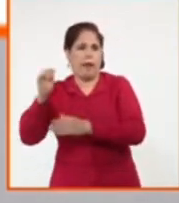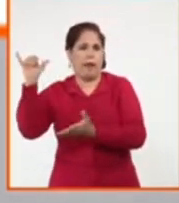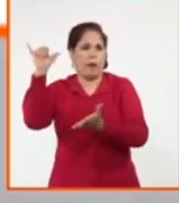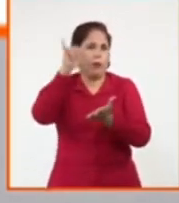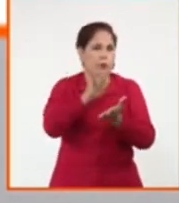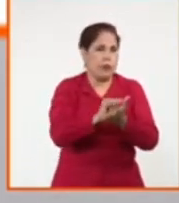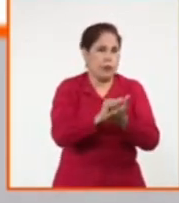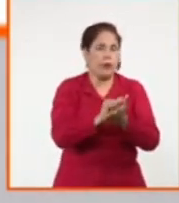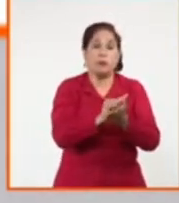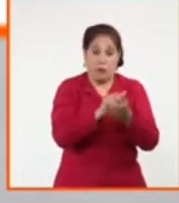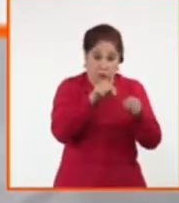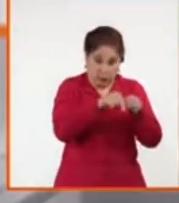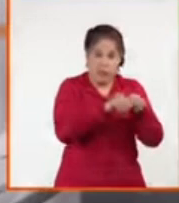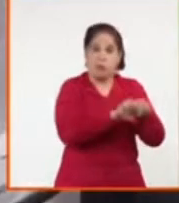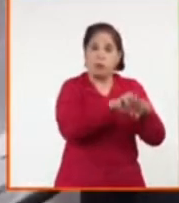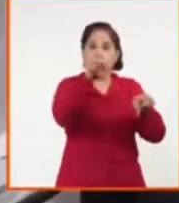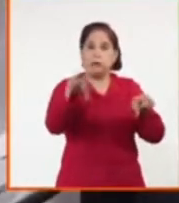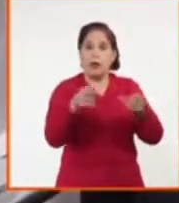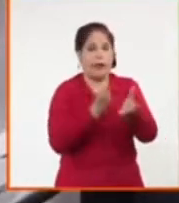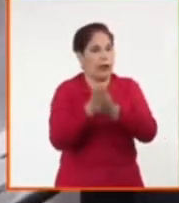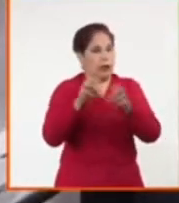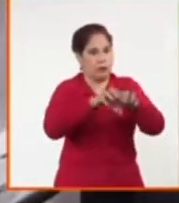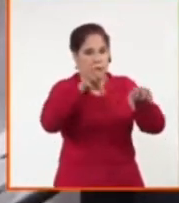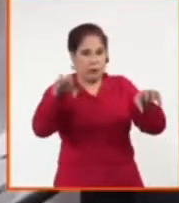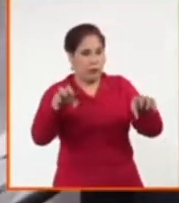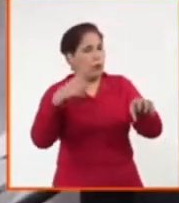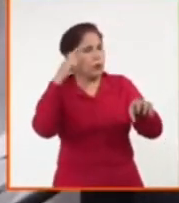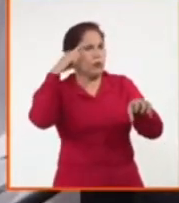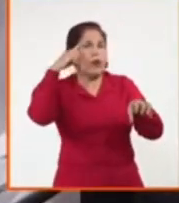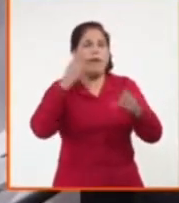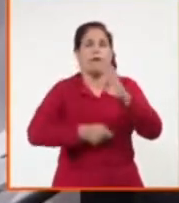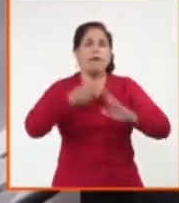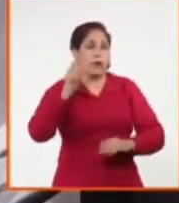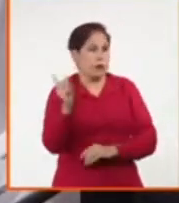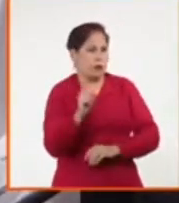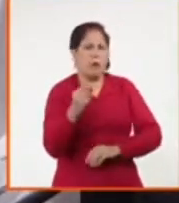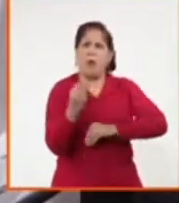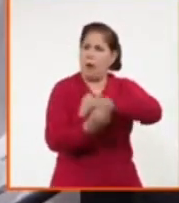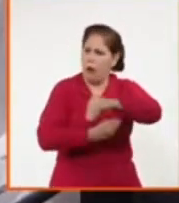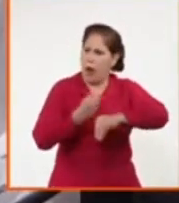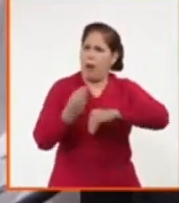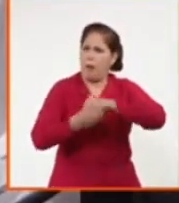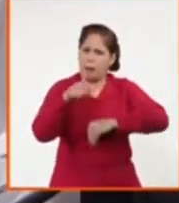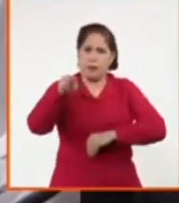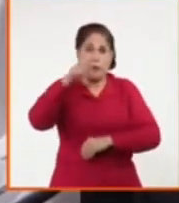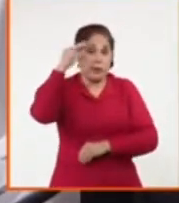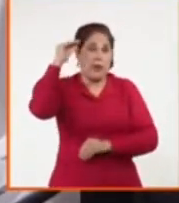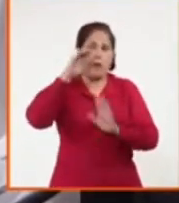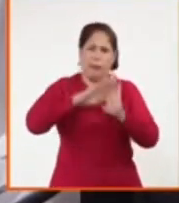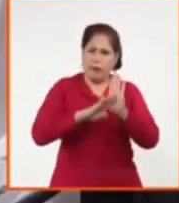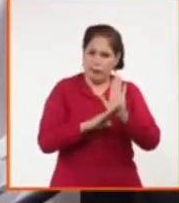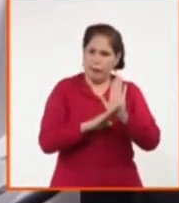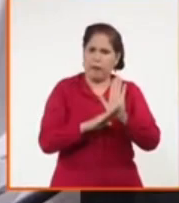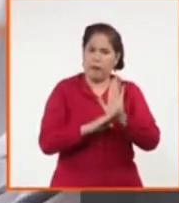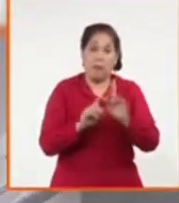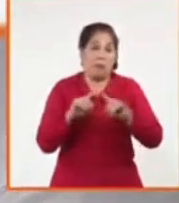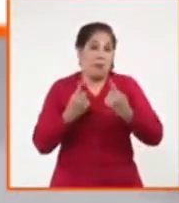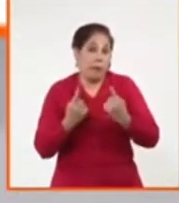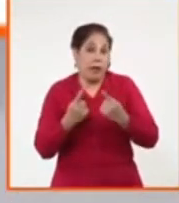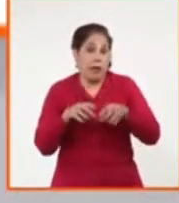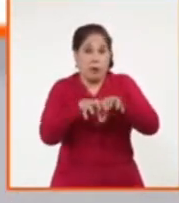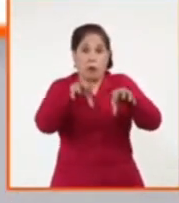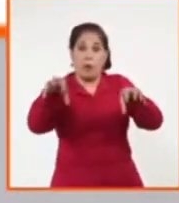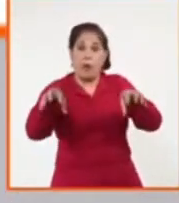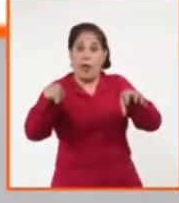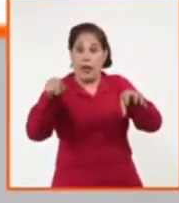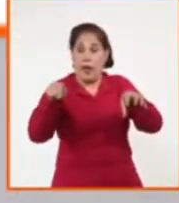reitero, esto continuamente va cambiando. Se les aplicarán las mismas medidas que dijimos anteriores, excepto la